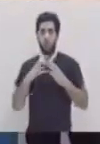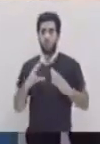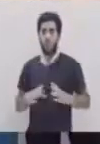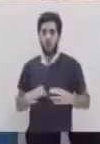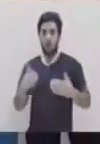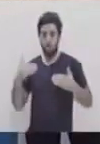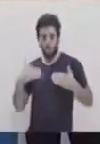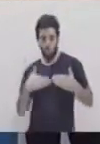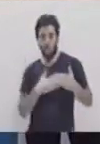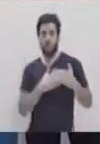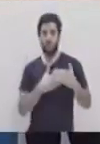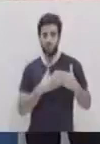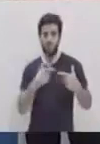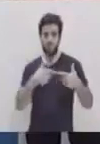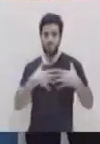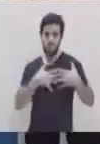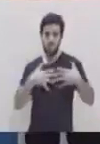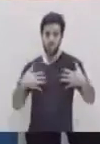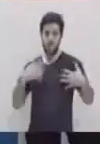derecho y este es el lado izquierdo.